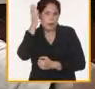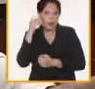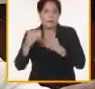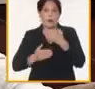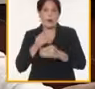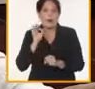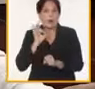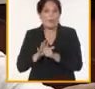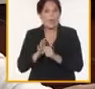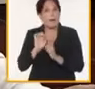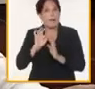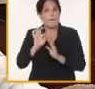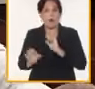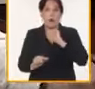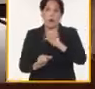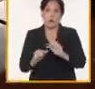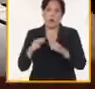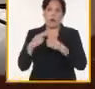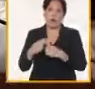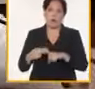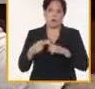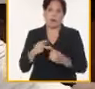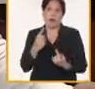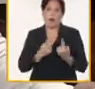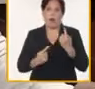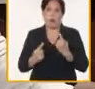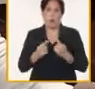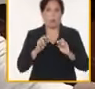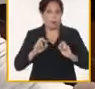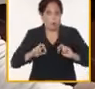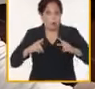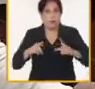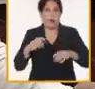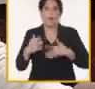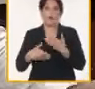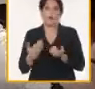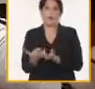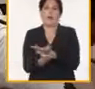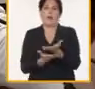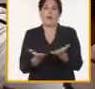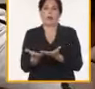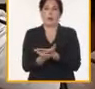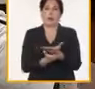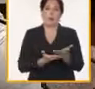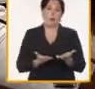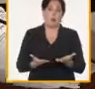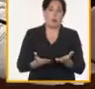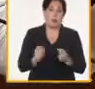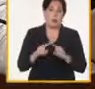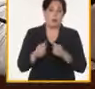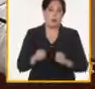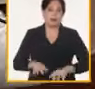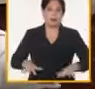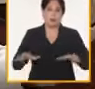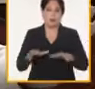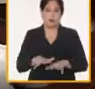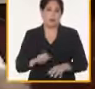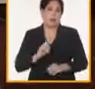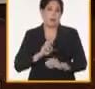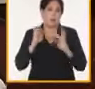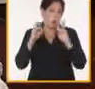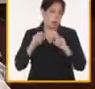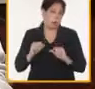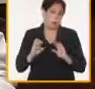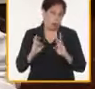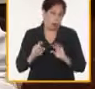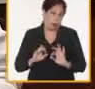que empezar a desprender pedacitos. Y yo creo que vuelve a haber un problema de gestión porque hay una situación uno saca una cuenta matemática